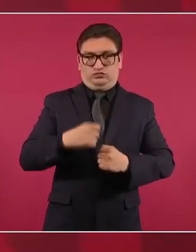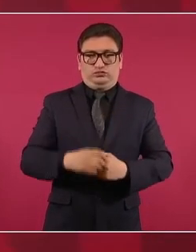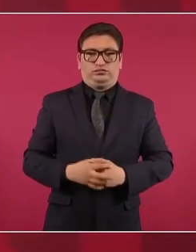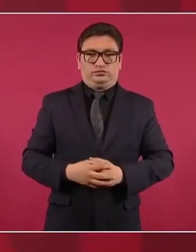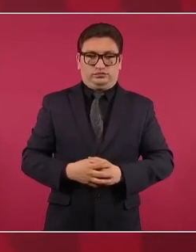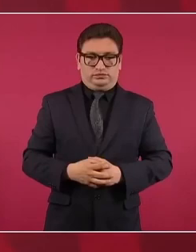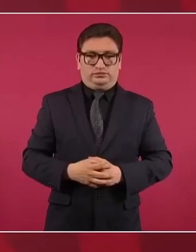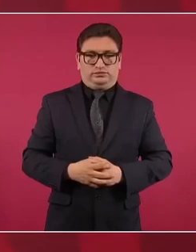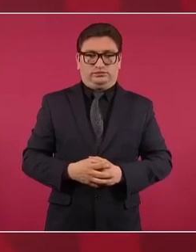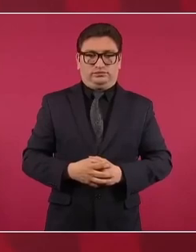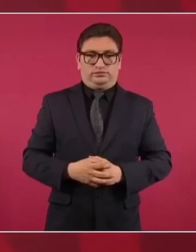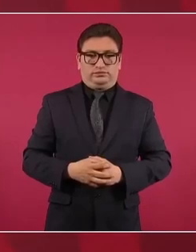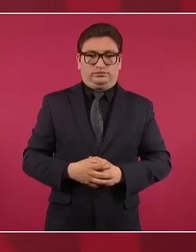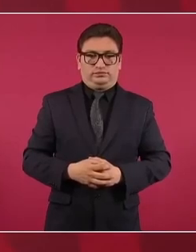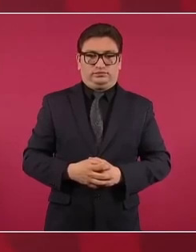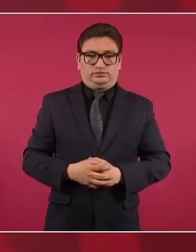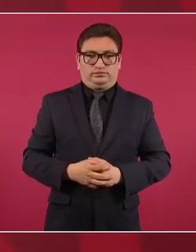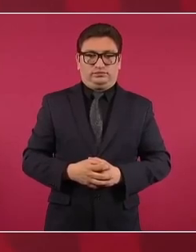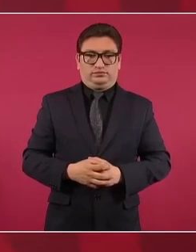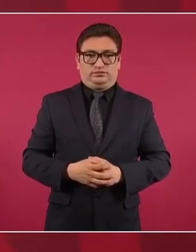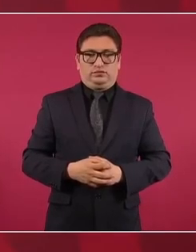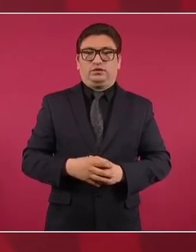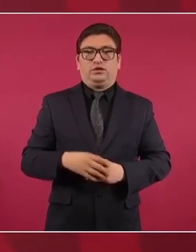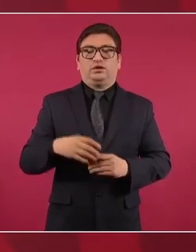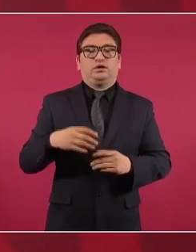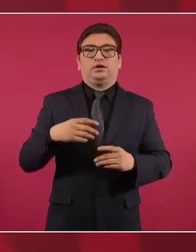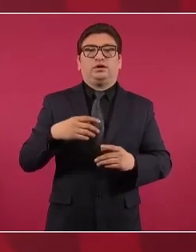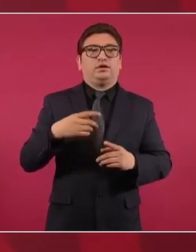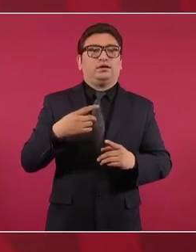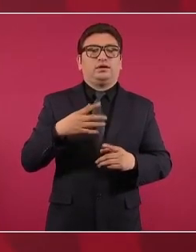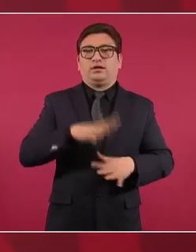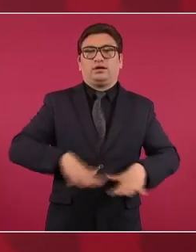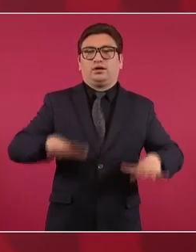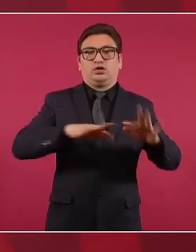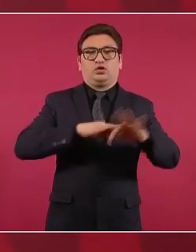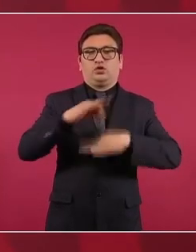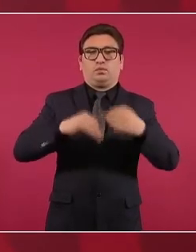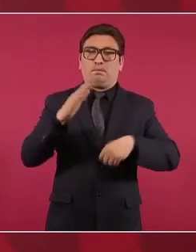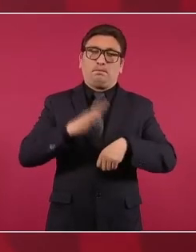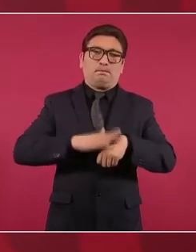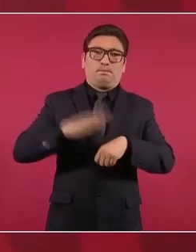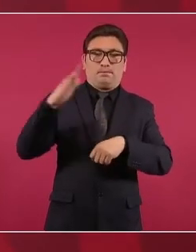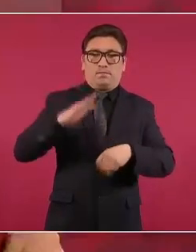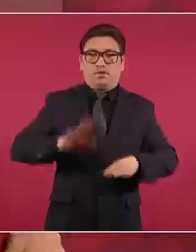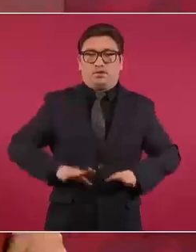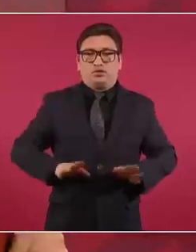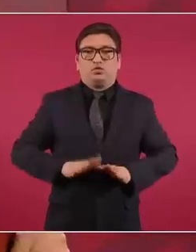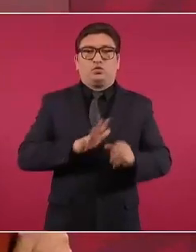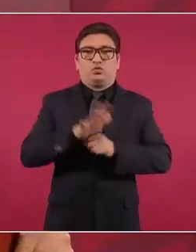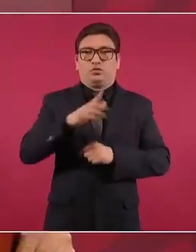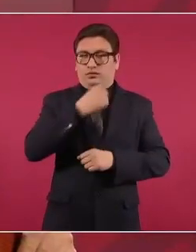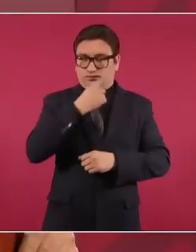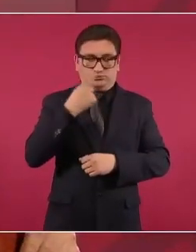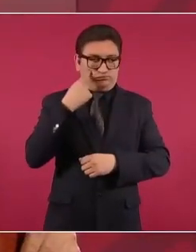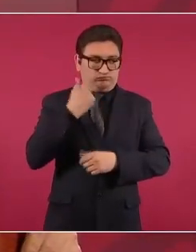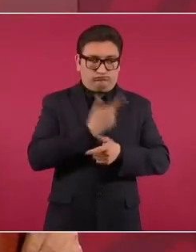¿Qué es lo que más conviene a todos? Demos la democracia,